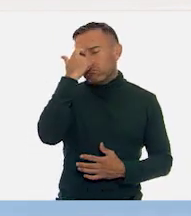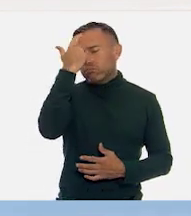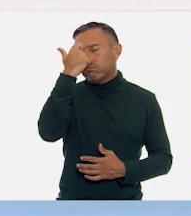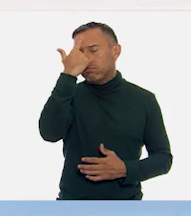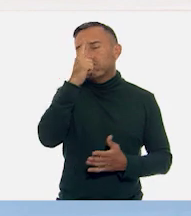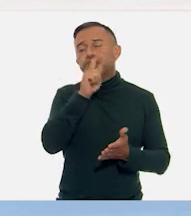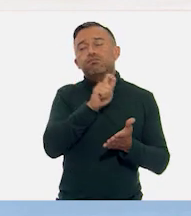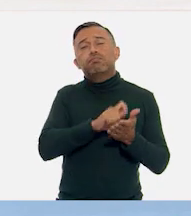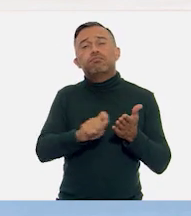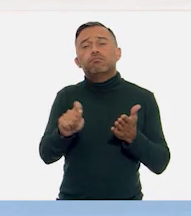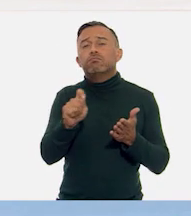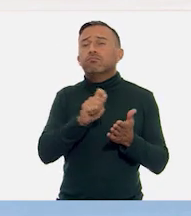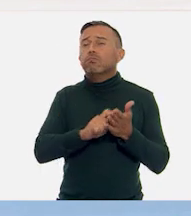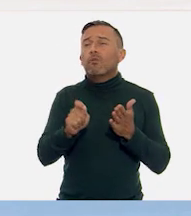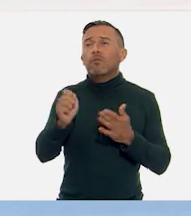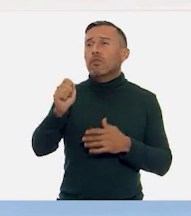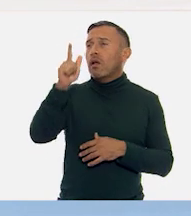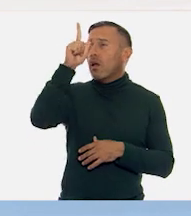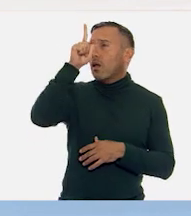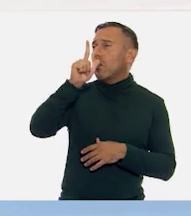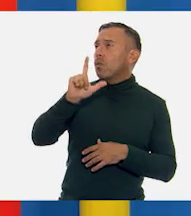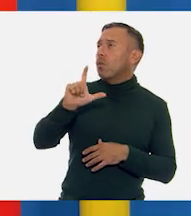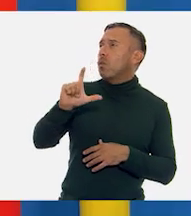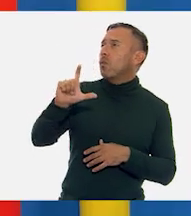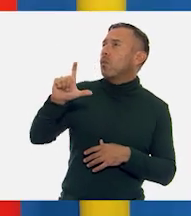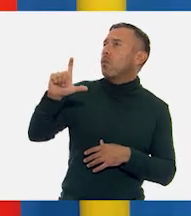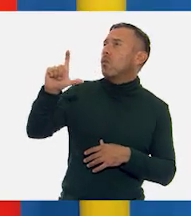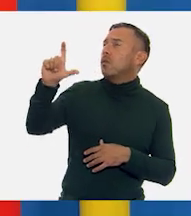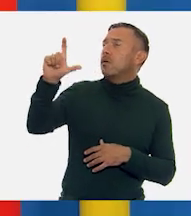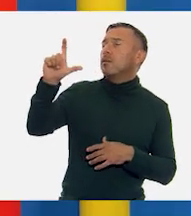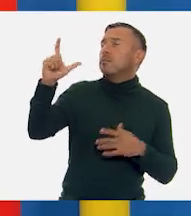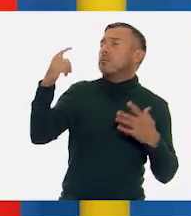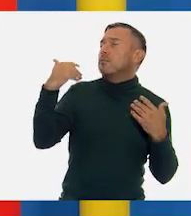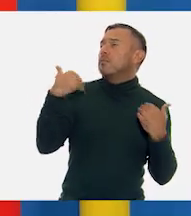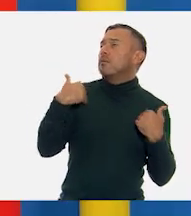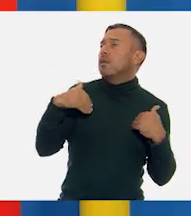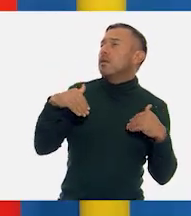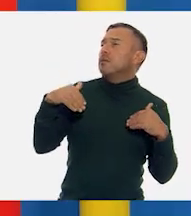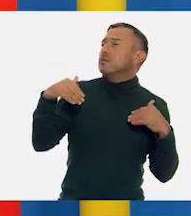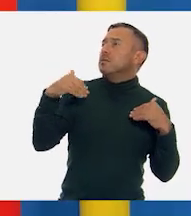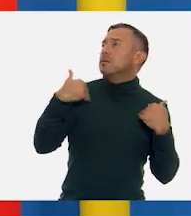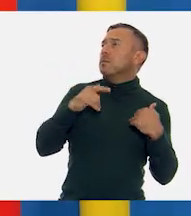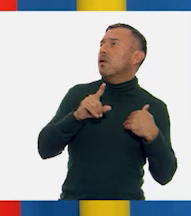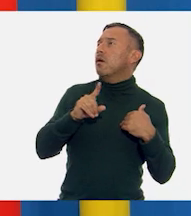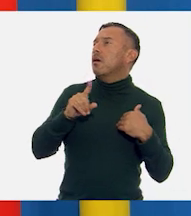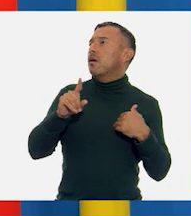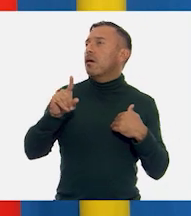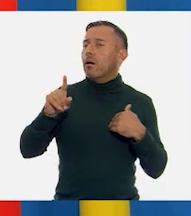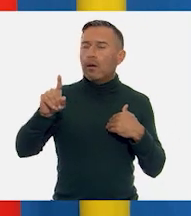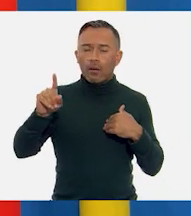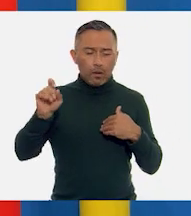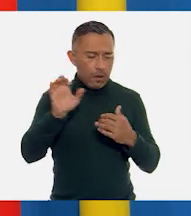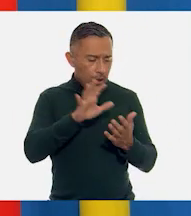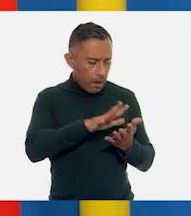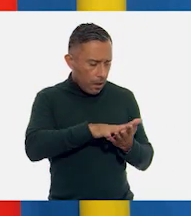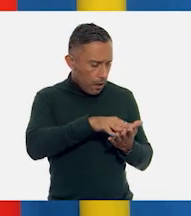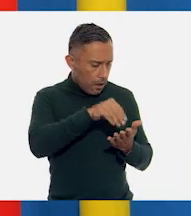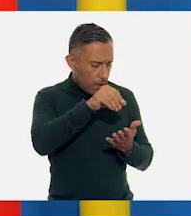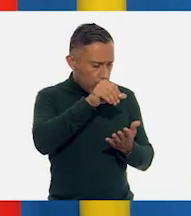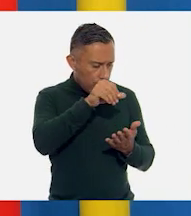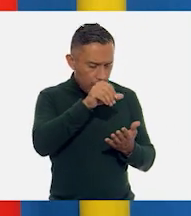paseo por la luna. No es agua ni arena la orilla del mar.